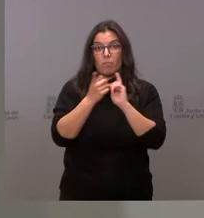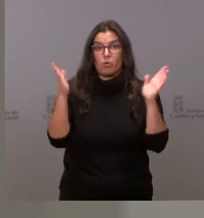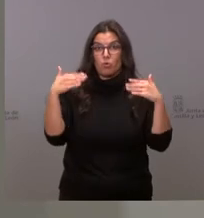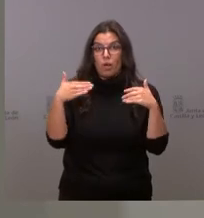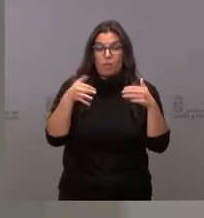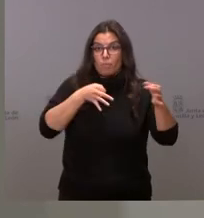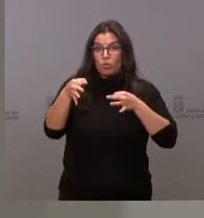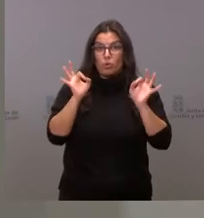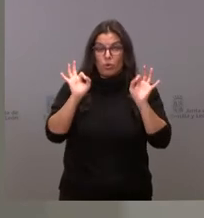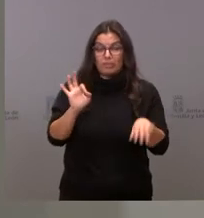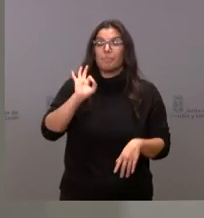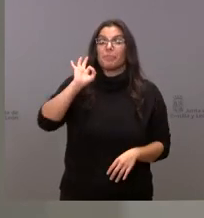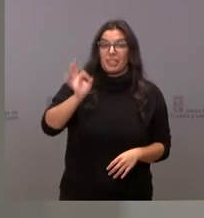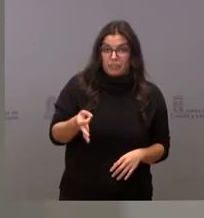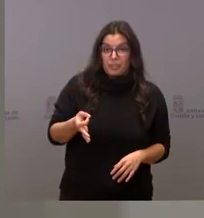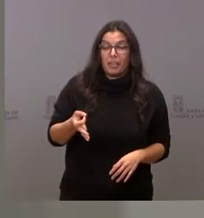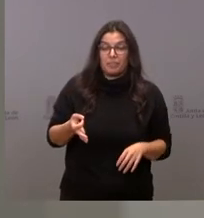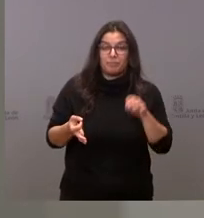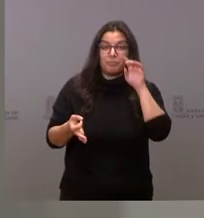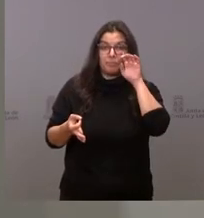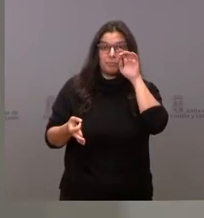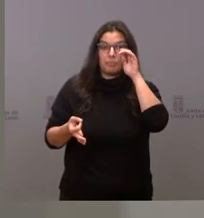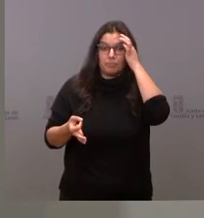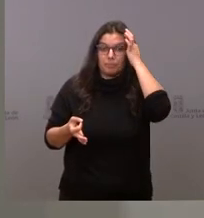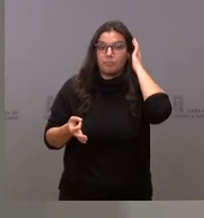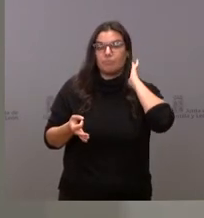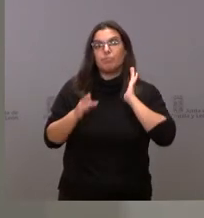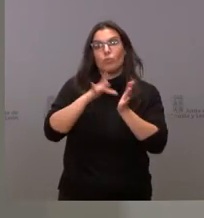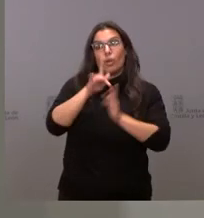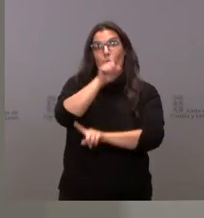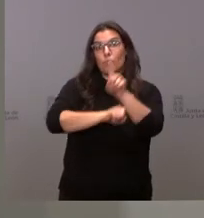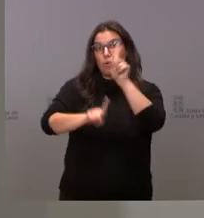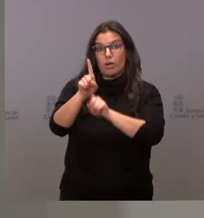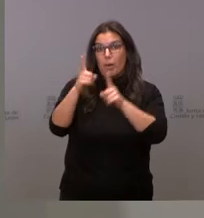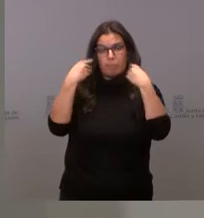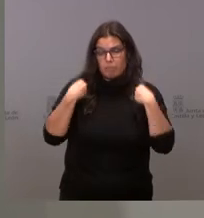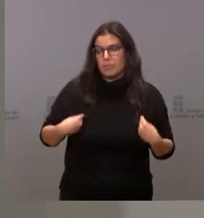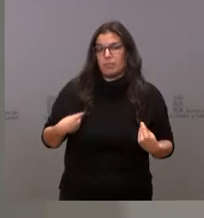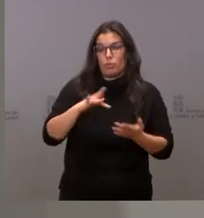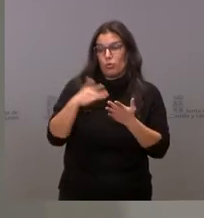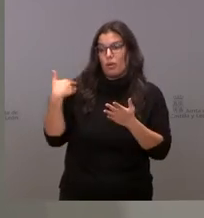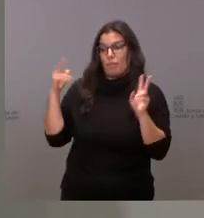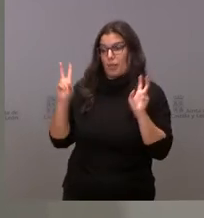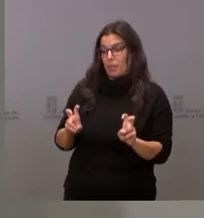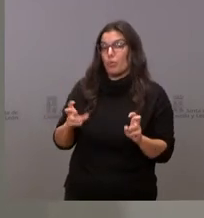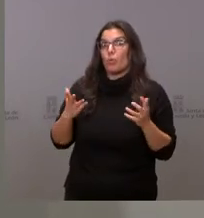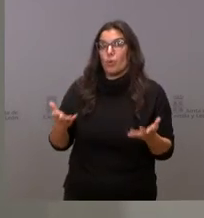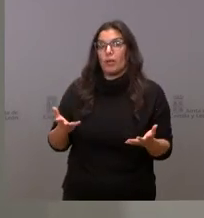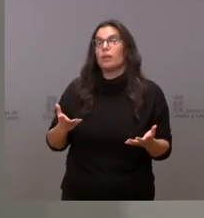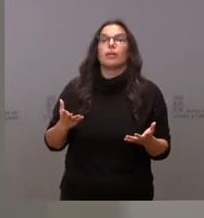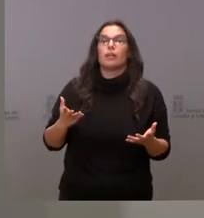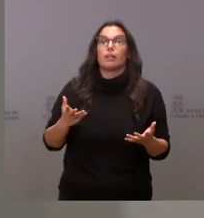protocolos es verdad que tenemos un problema que es el mismo que teníamos al principio que es que la